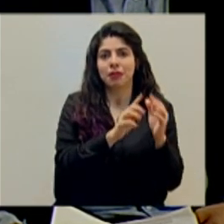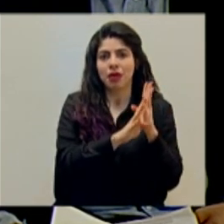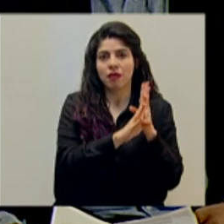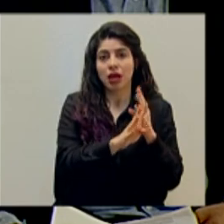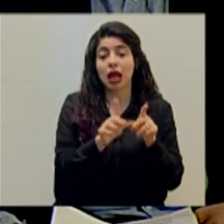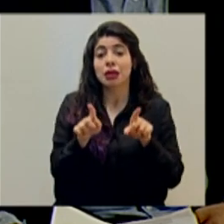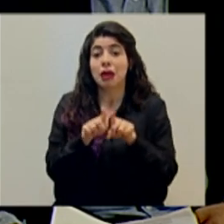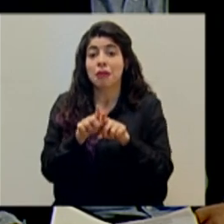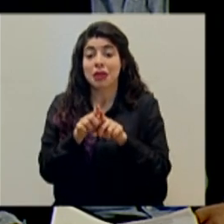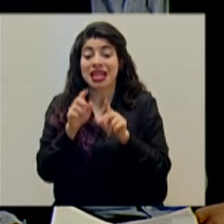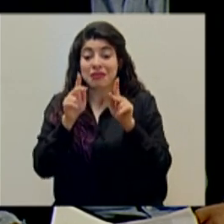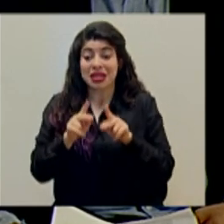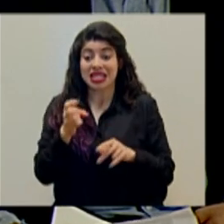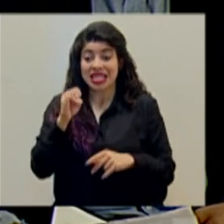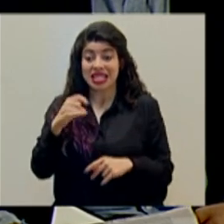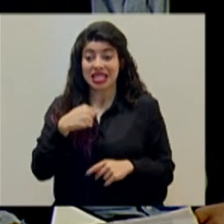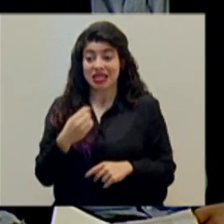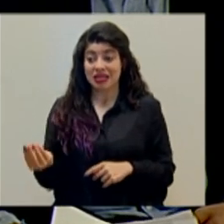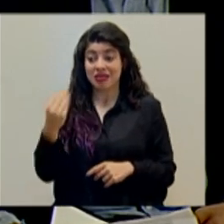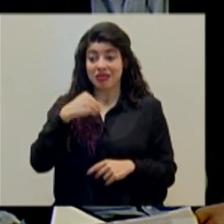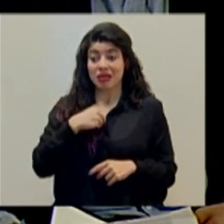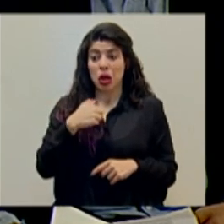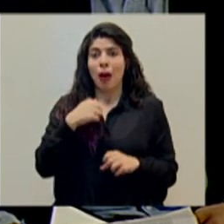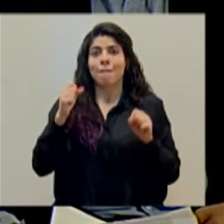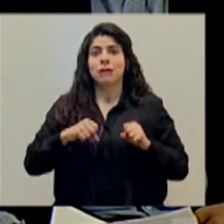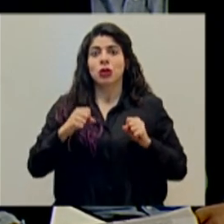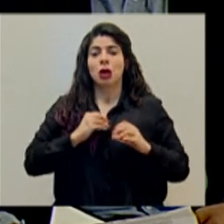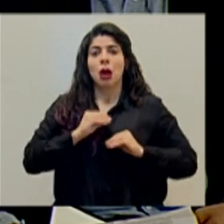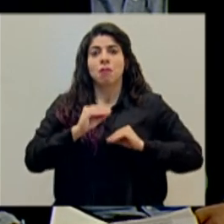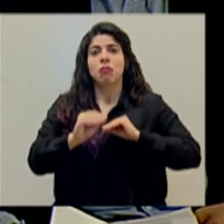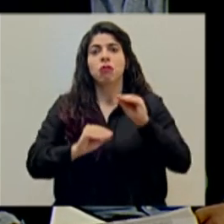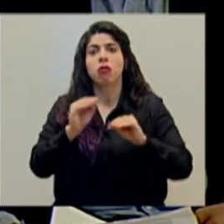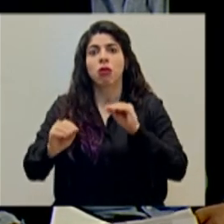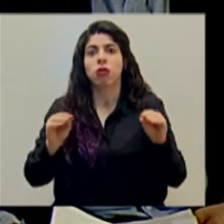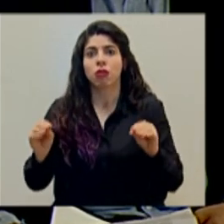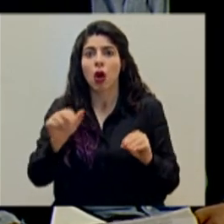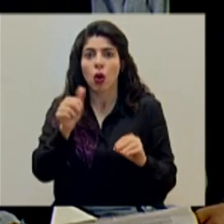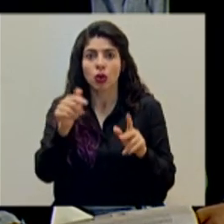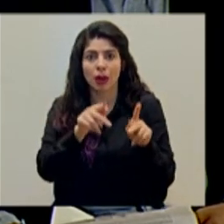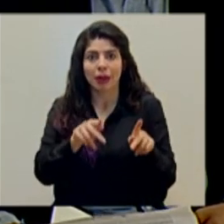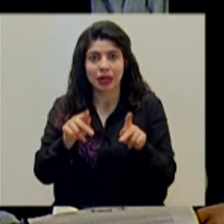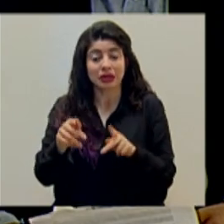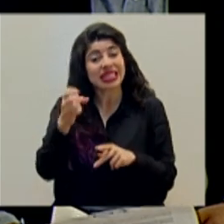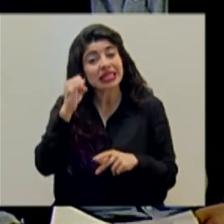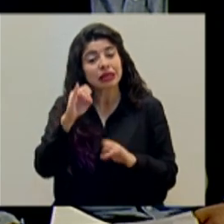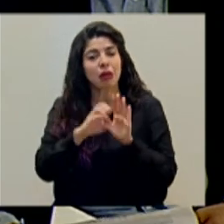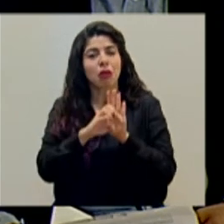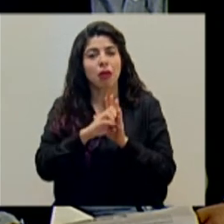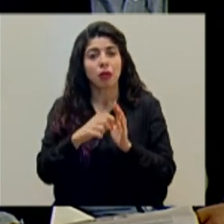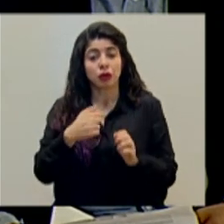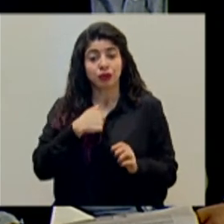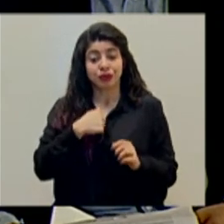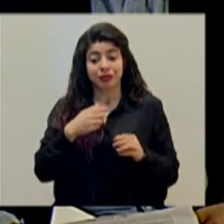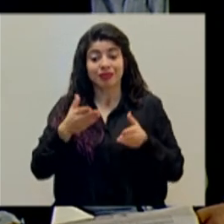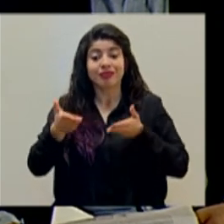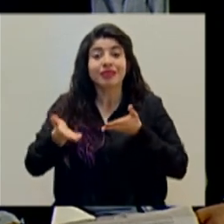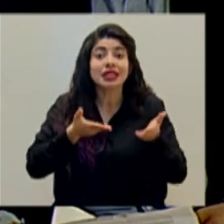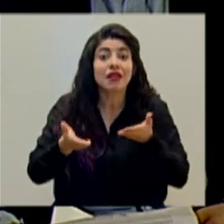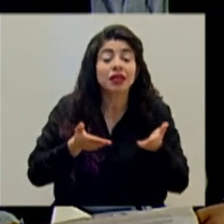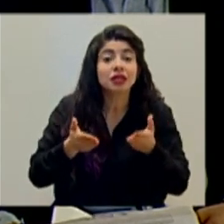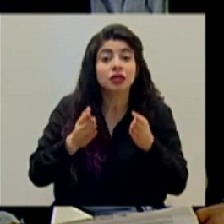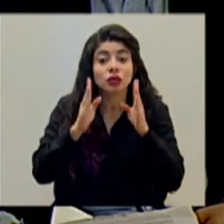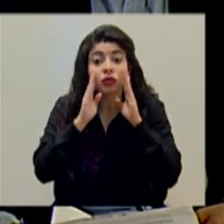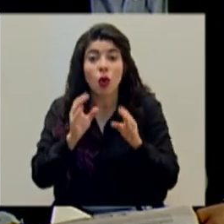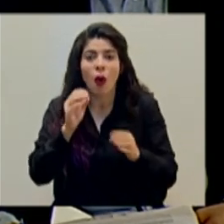de contagiarse y contagiar a otras personas, sobre todo cuando hay una atención de un servicio esencial o una